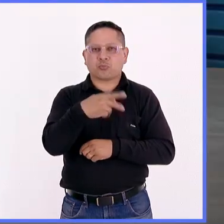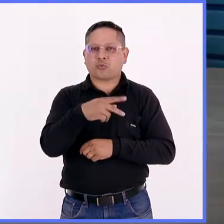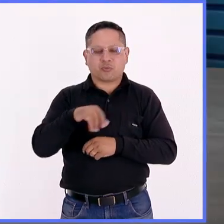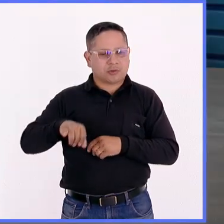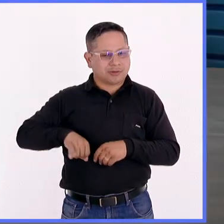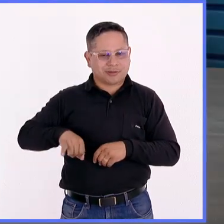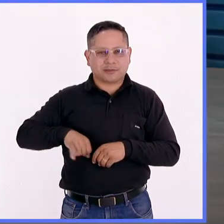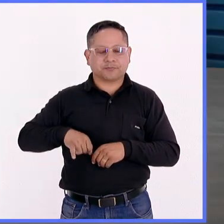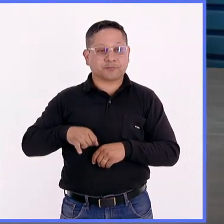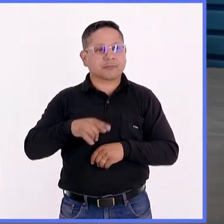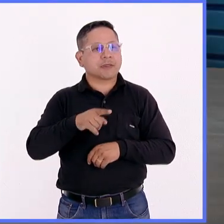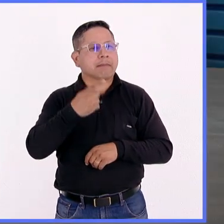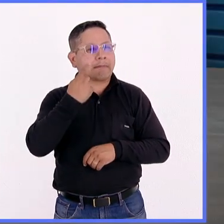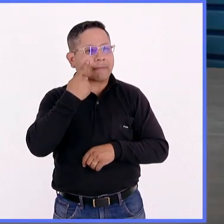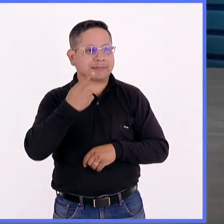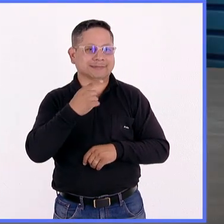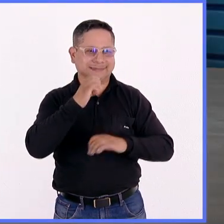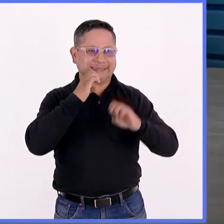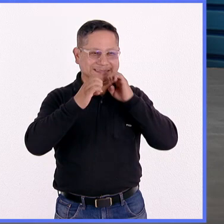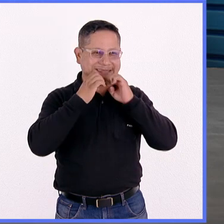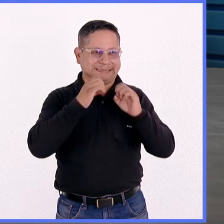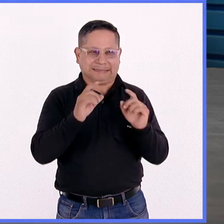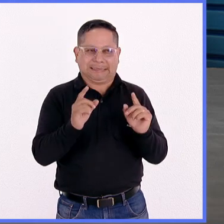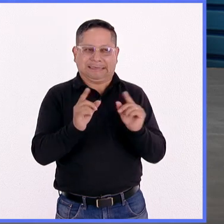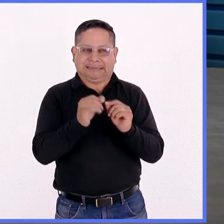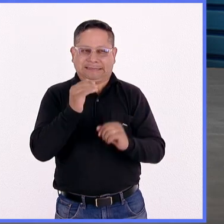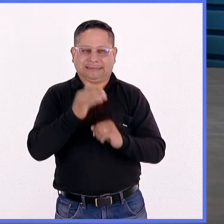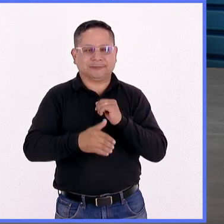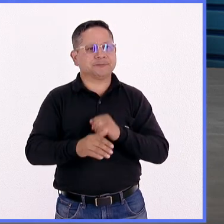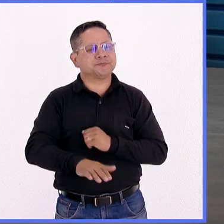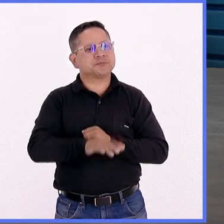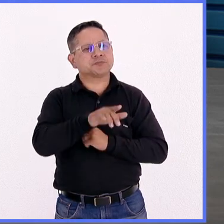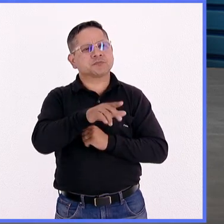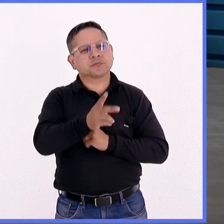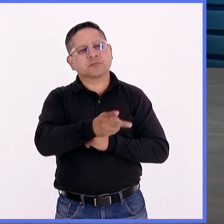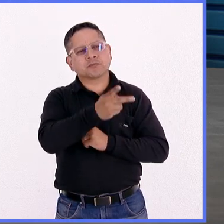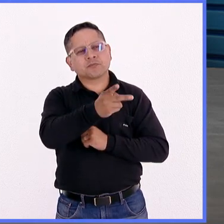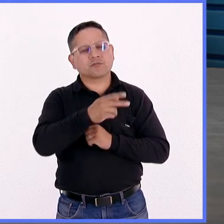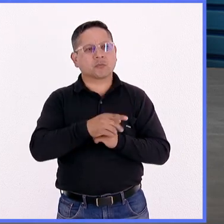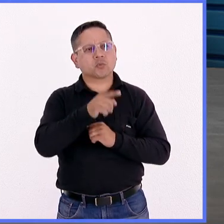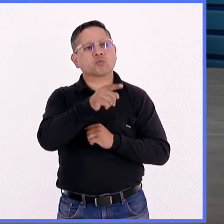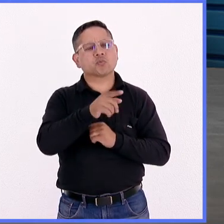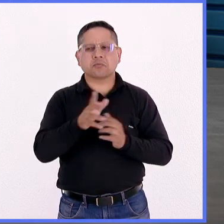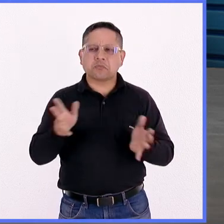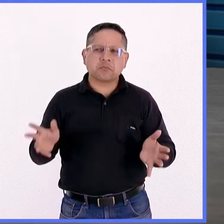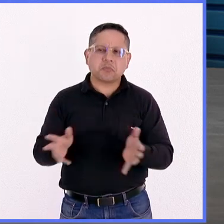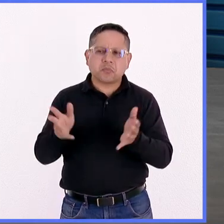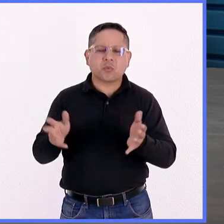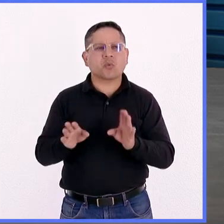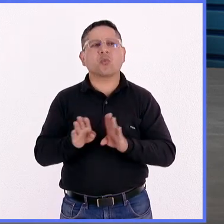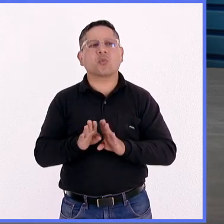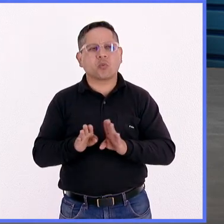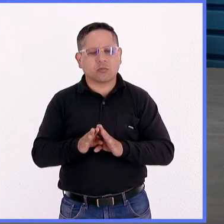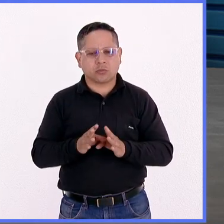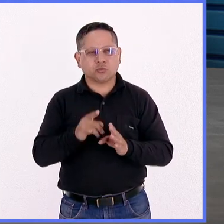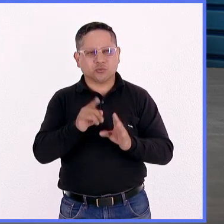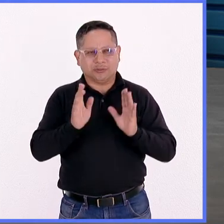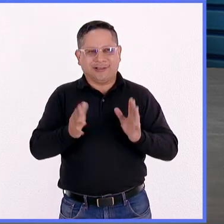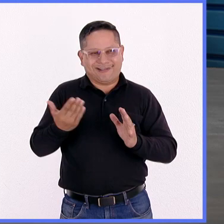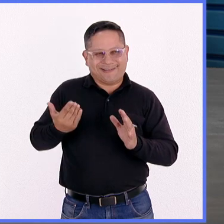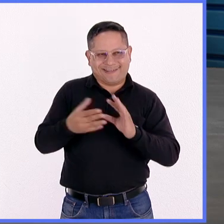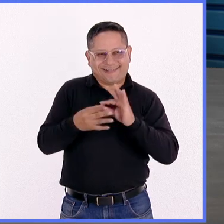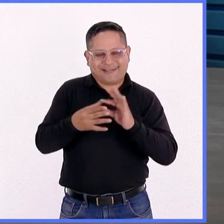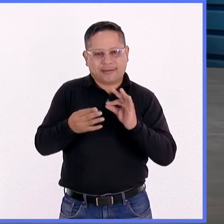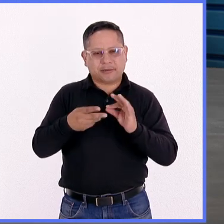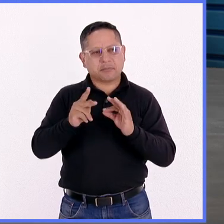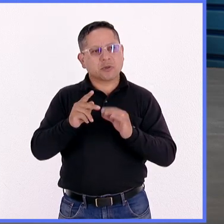Estamos por terminar nuestra entrevista, doctor, y cuéntanos solamente cuál es la invitación, qué es lo que motiva, ya lo dijiste un poco, pero qué es